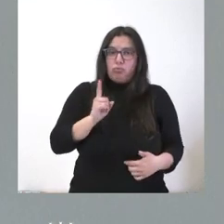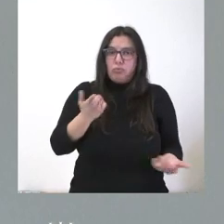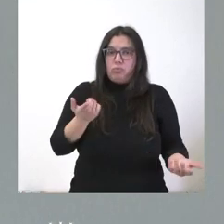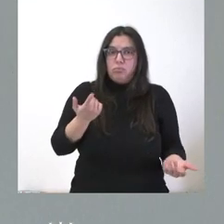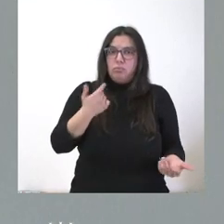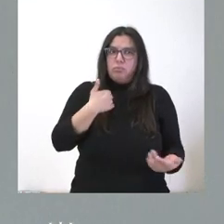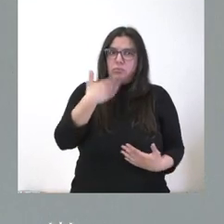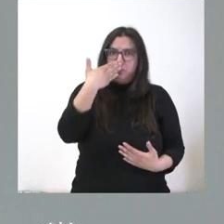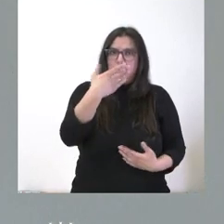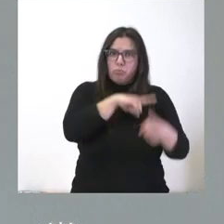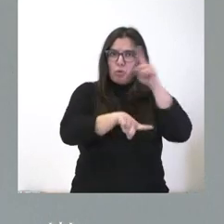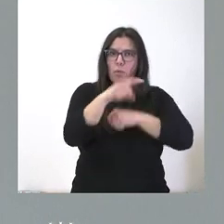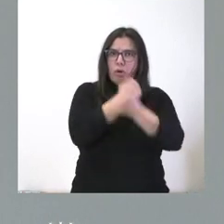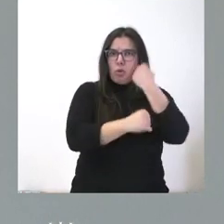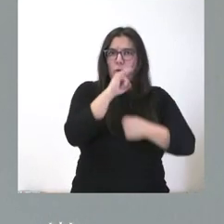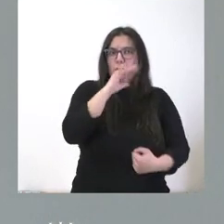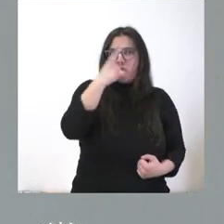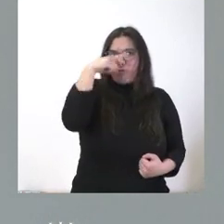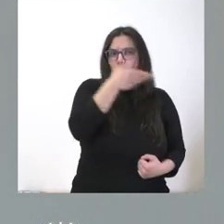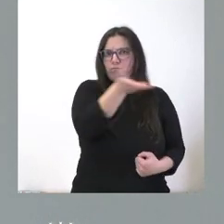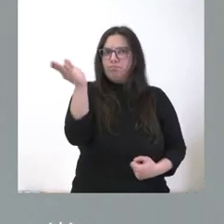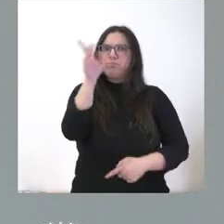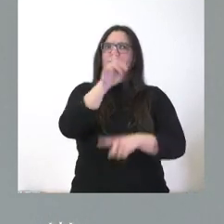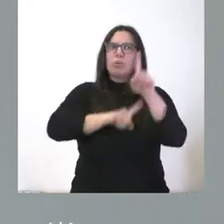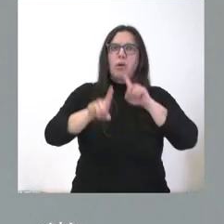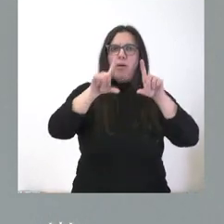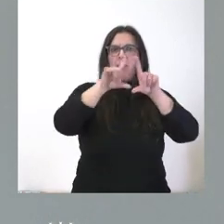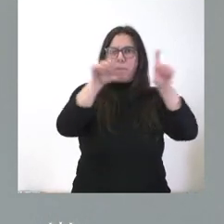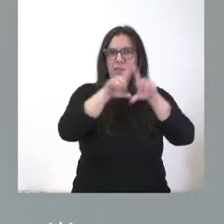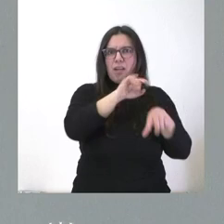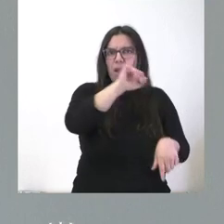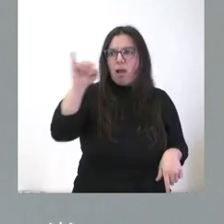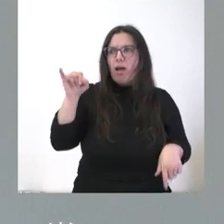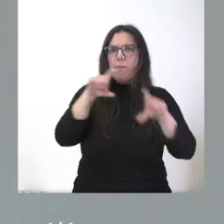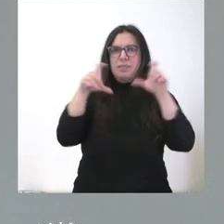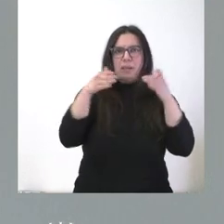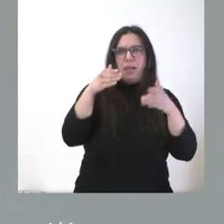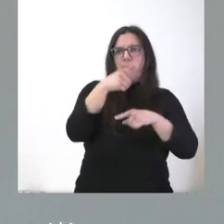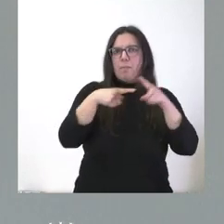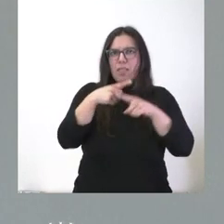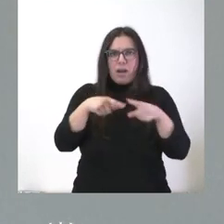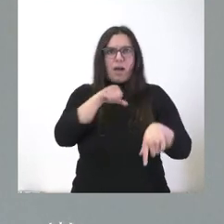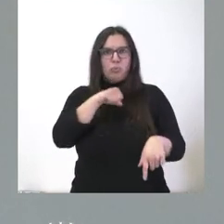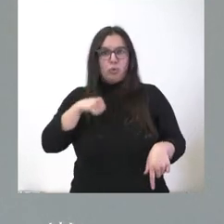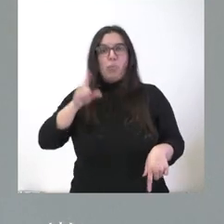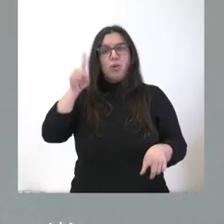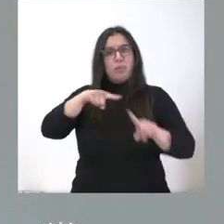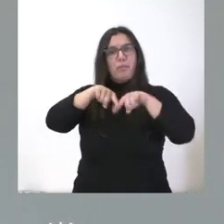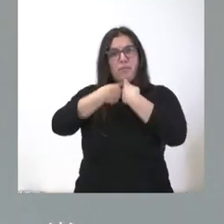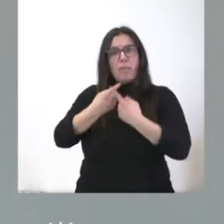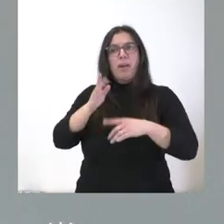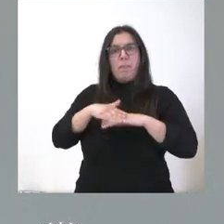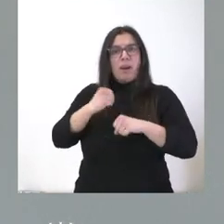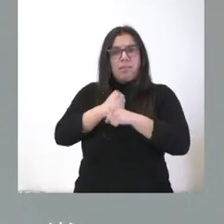hablar de esas dificultades económicas porque somos conscientes de los problemas que tienen muchas empresas, muchas pymes, muchos autónomos y también muchas familias para